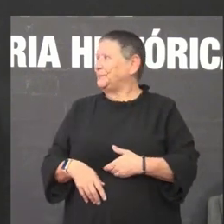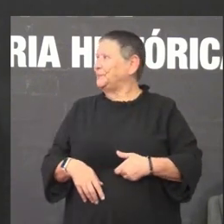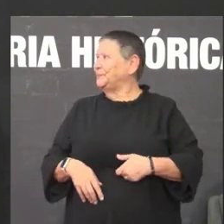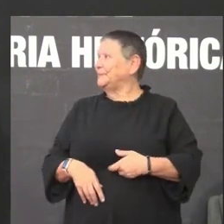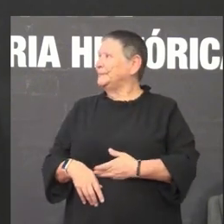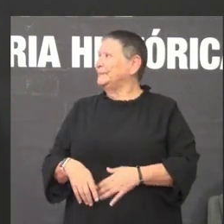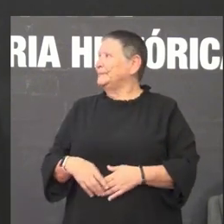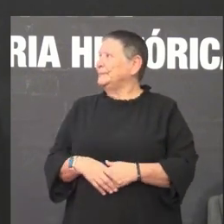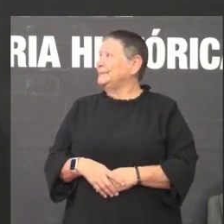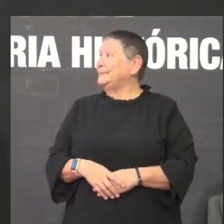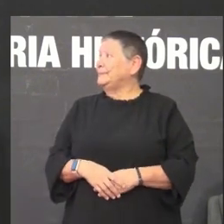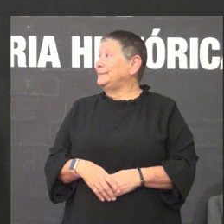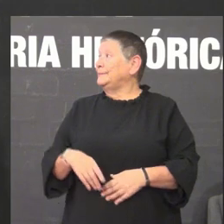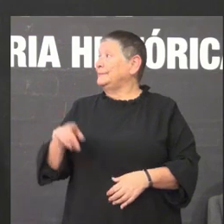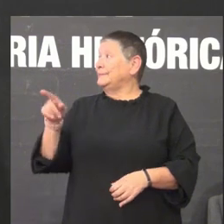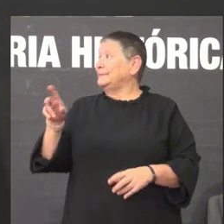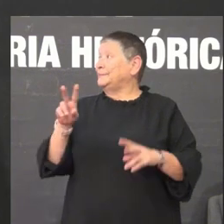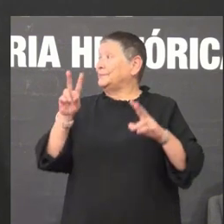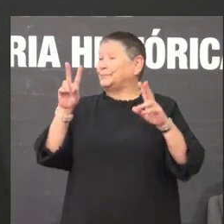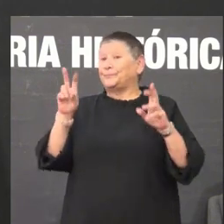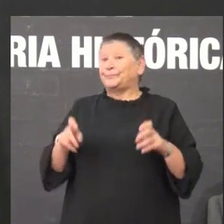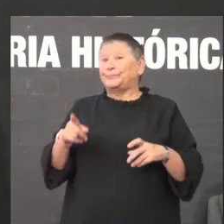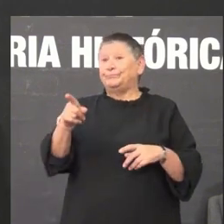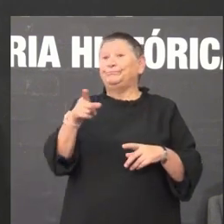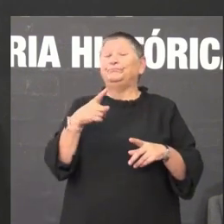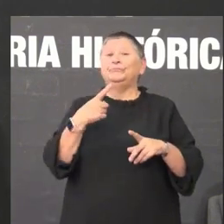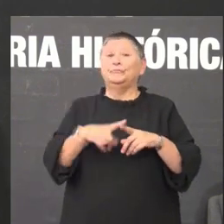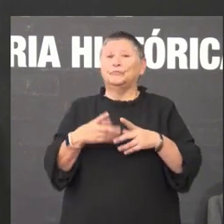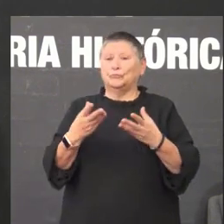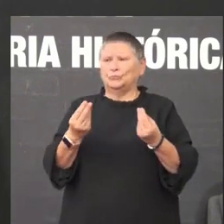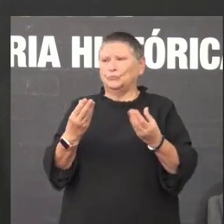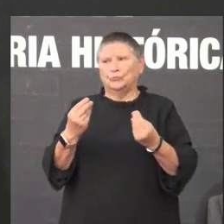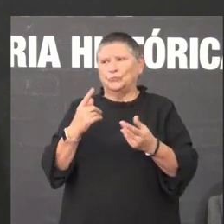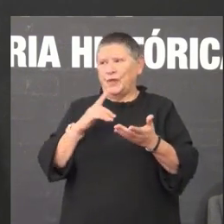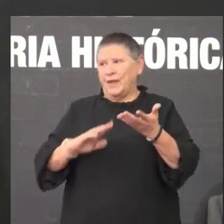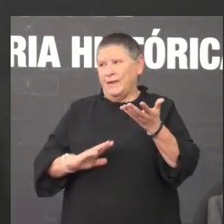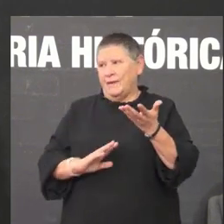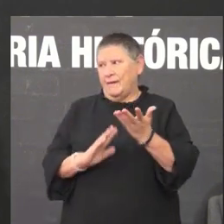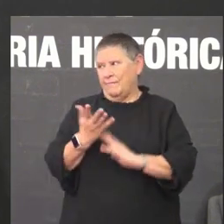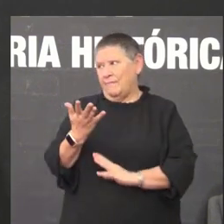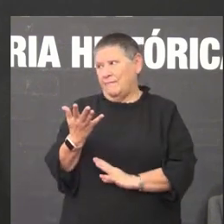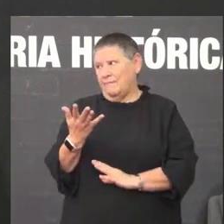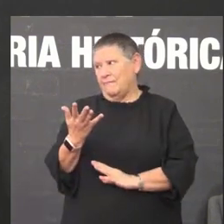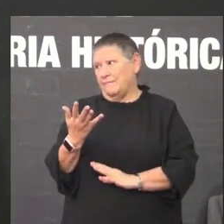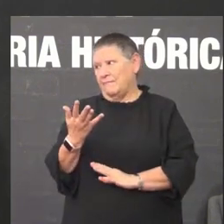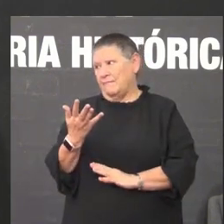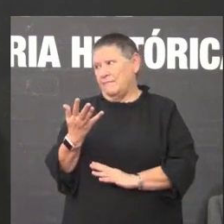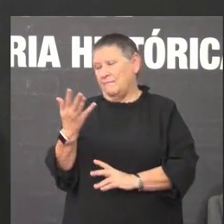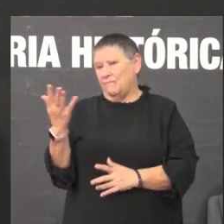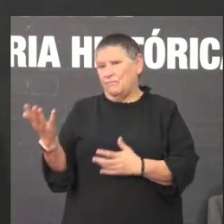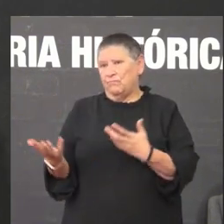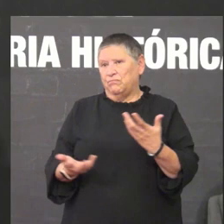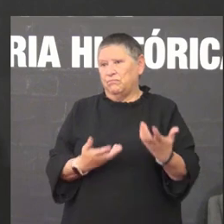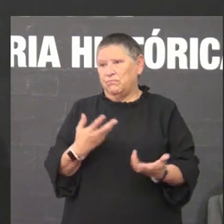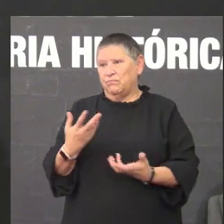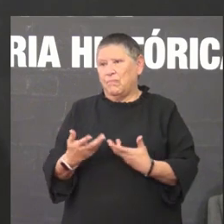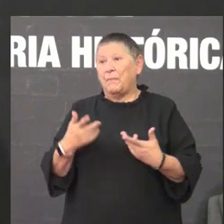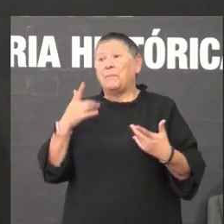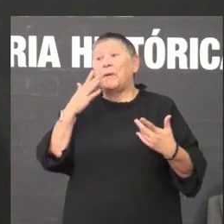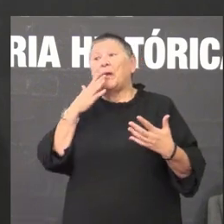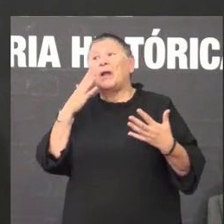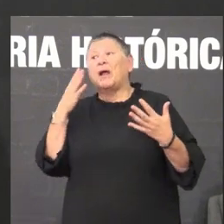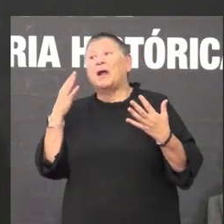entón esa cuestión de que cousas que foron queimadas e que en realidade o que